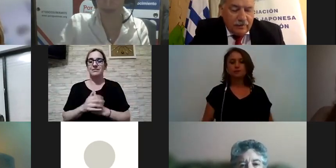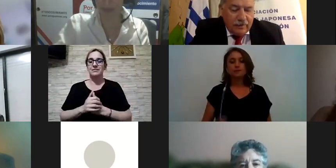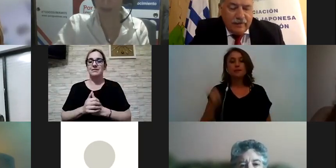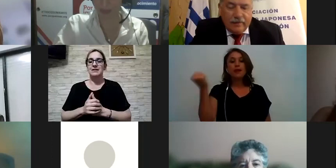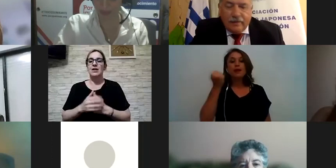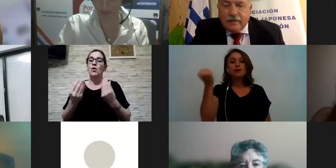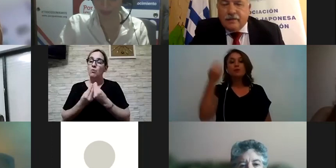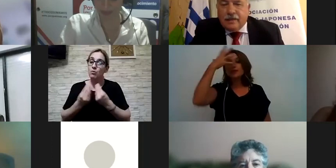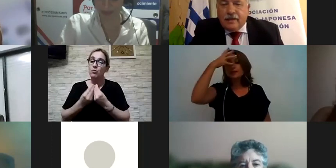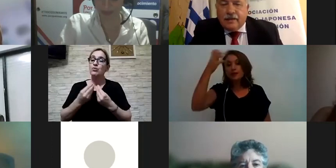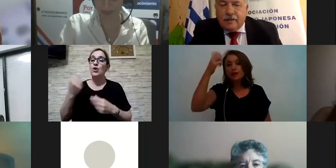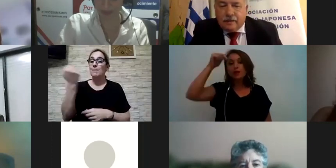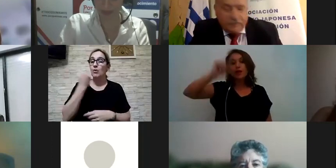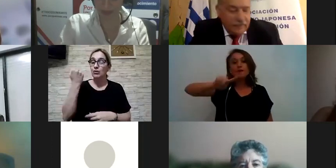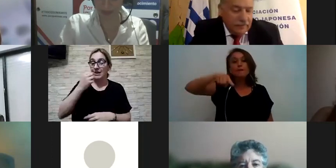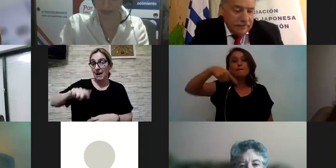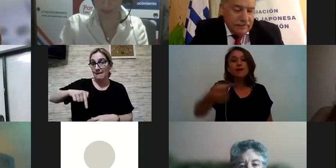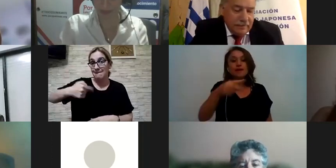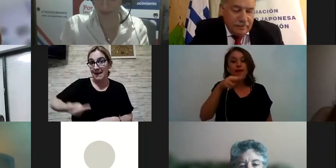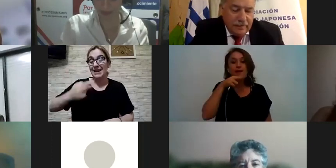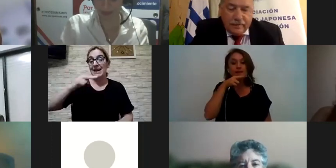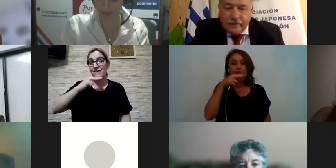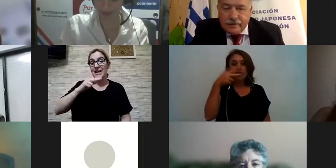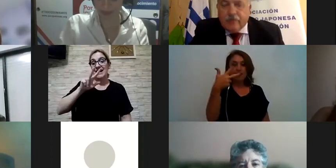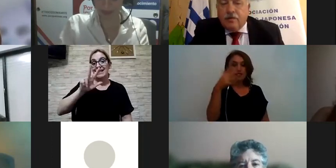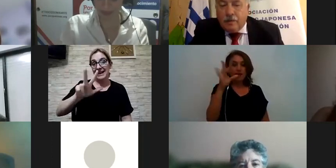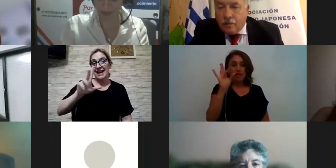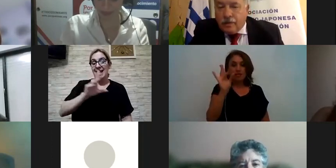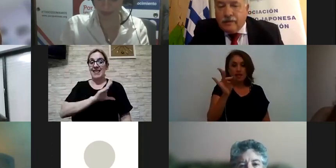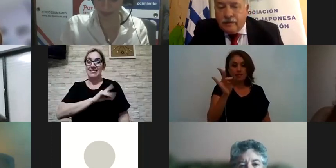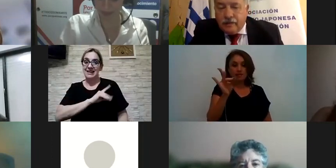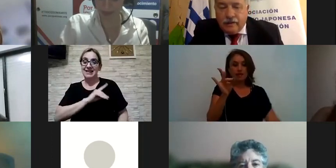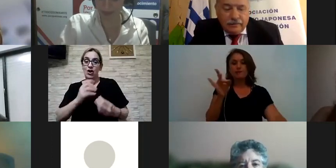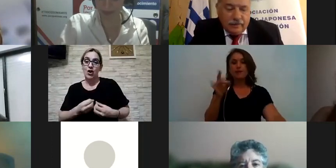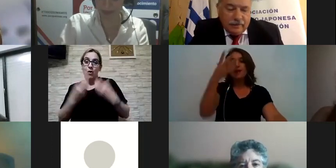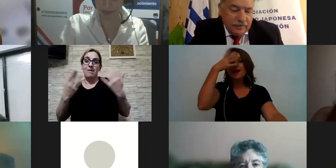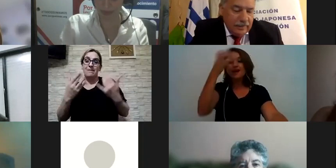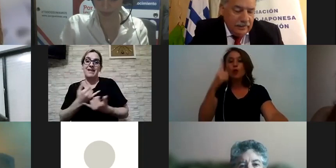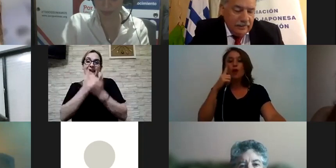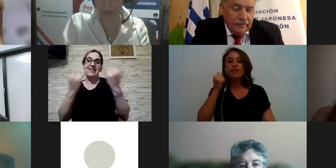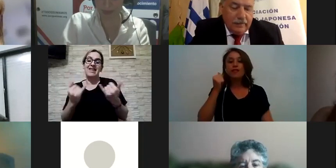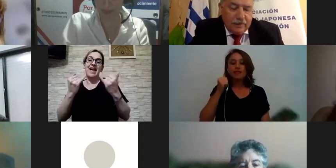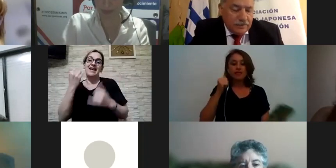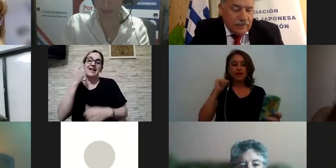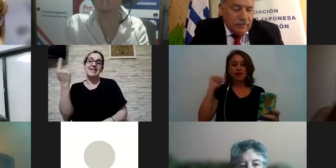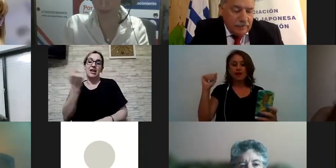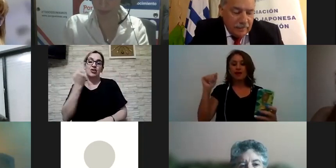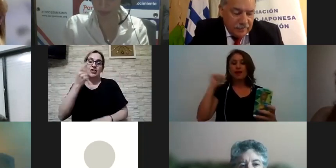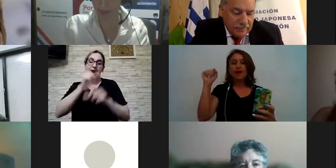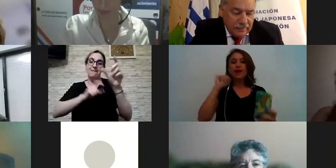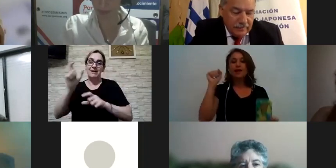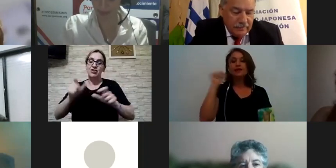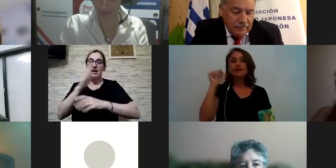recordar que en el día de mañana viernes 3 de diciembre se conmemora el día internacional de las personas con